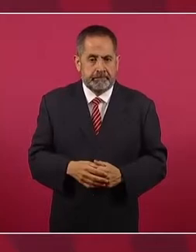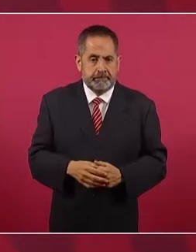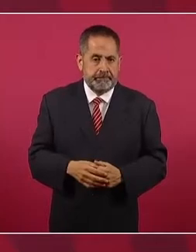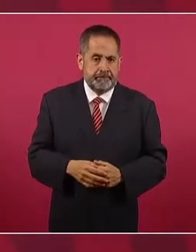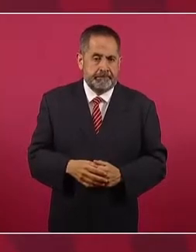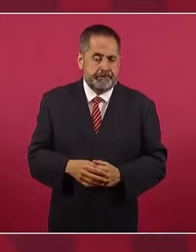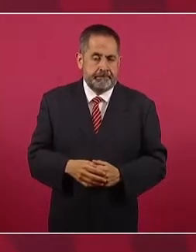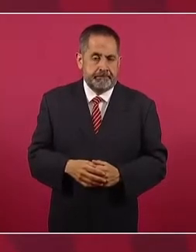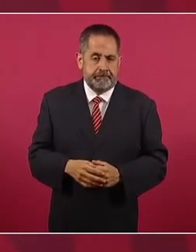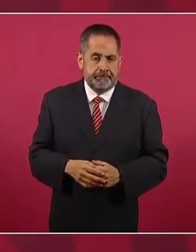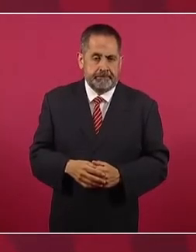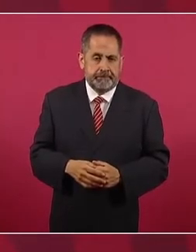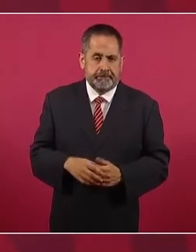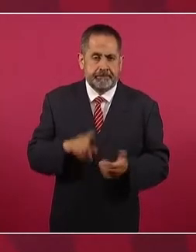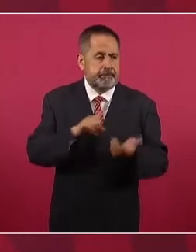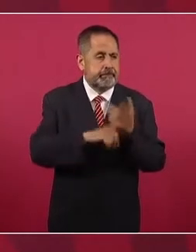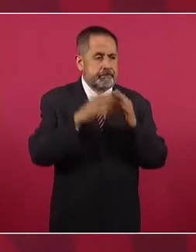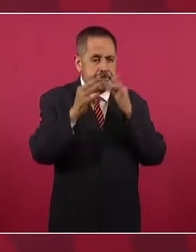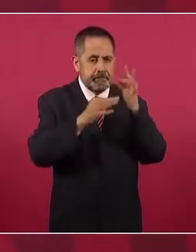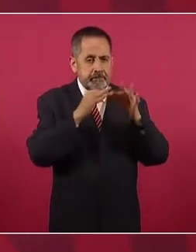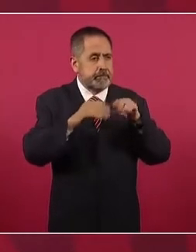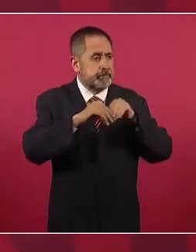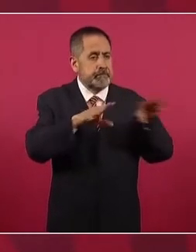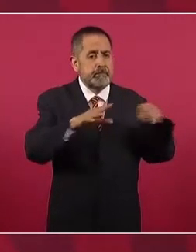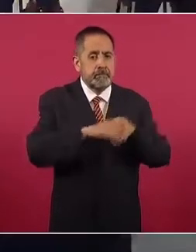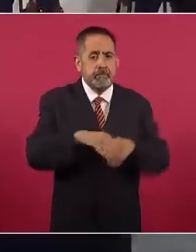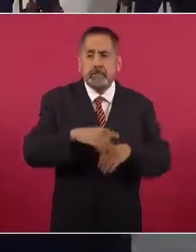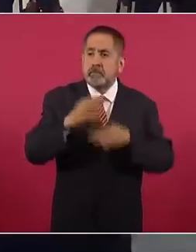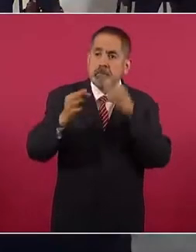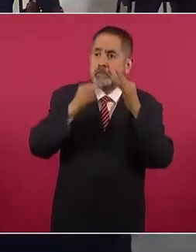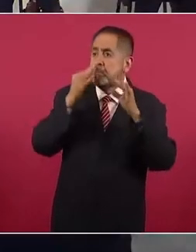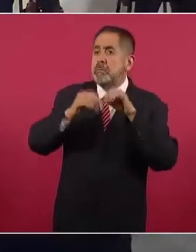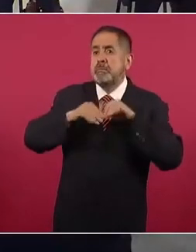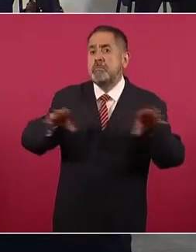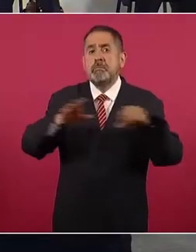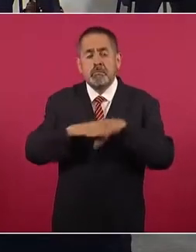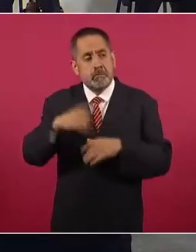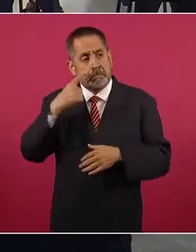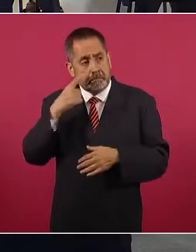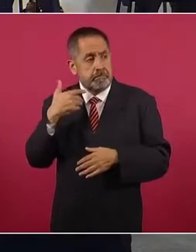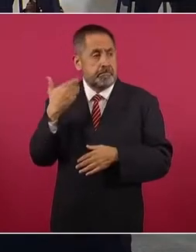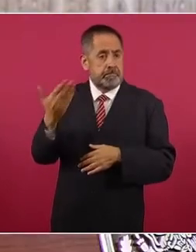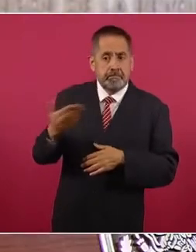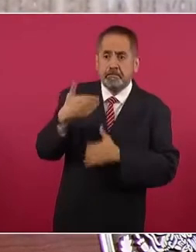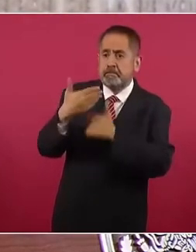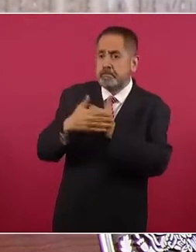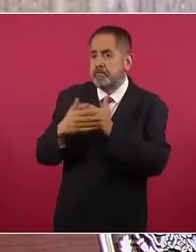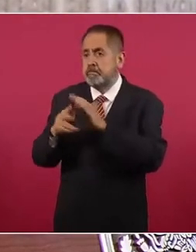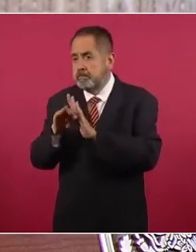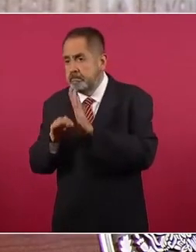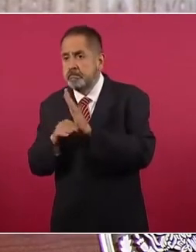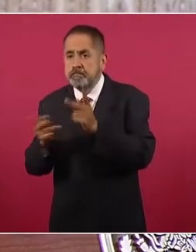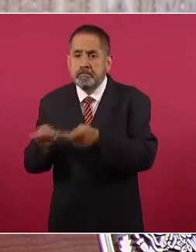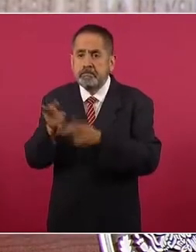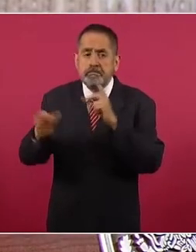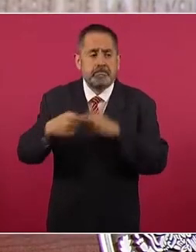Los medios no difundieron la consulta,